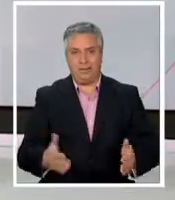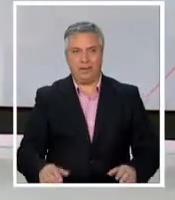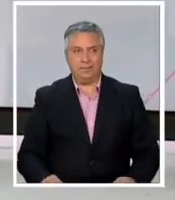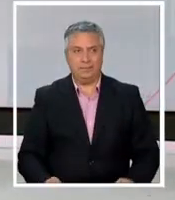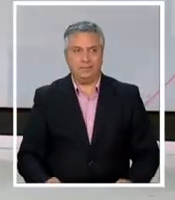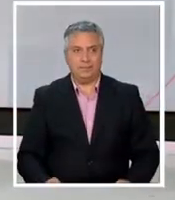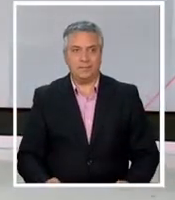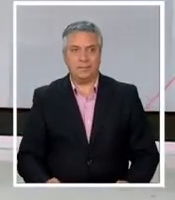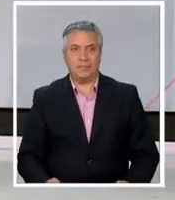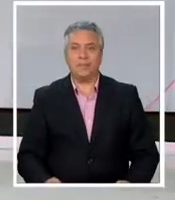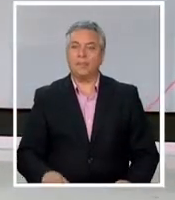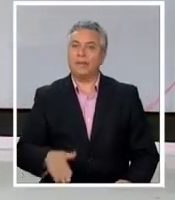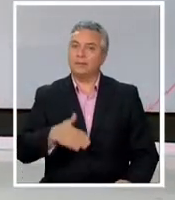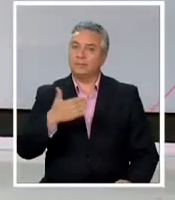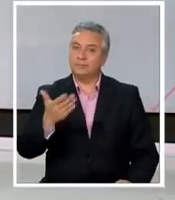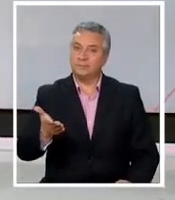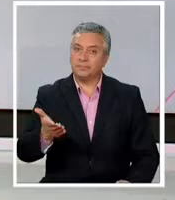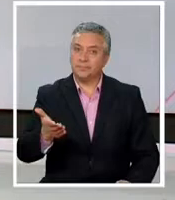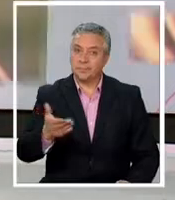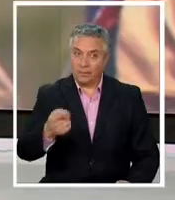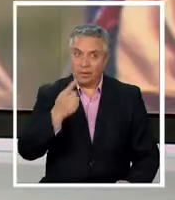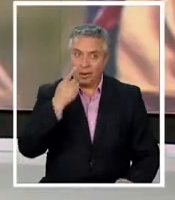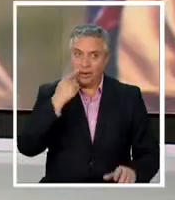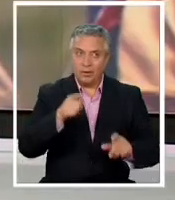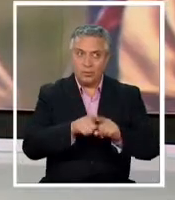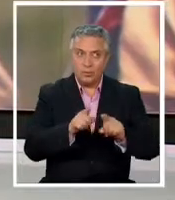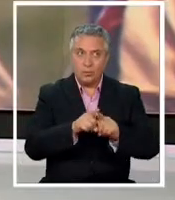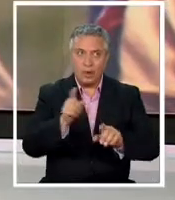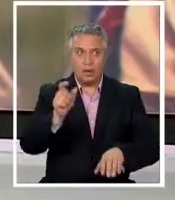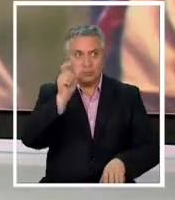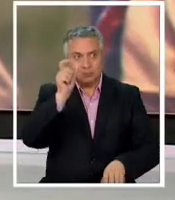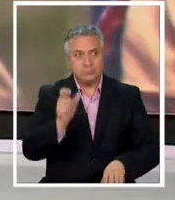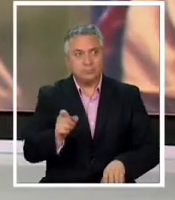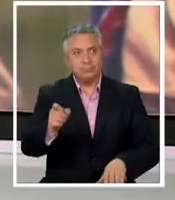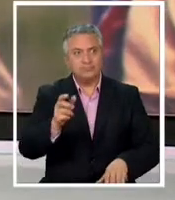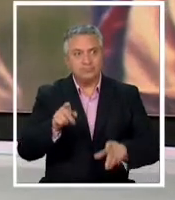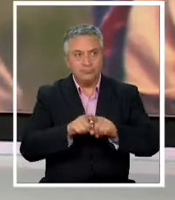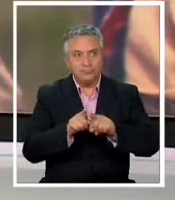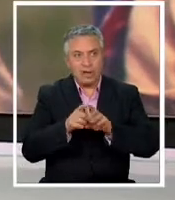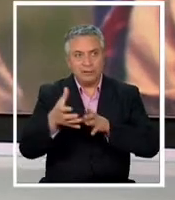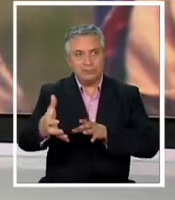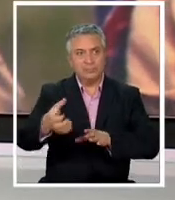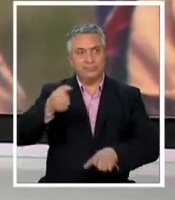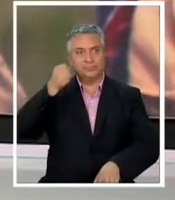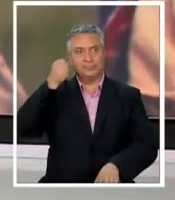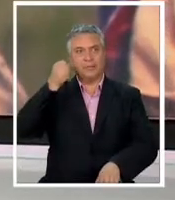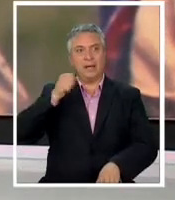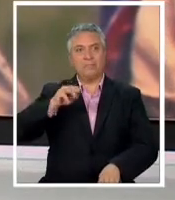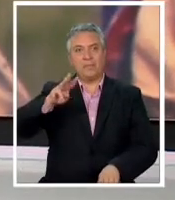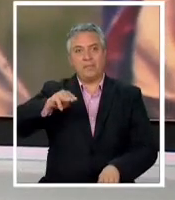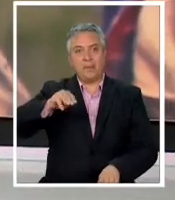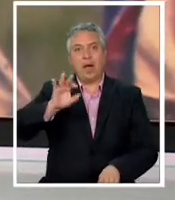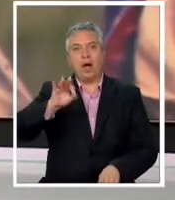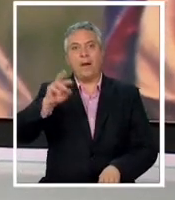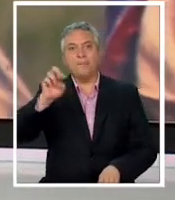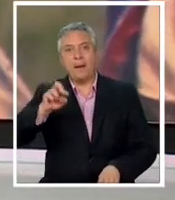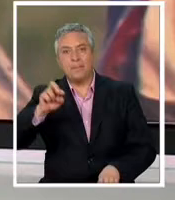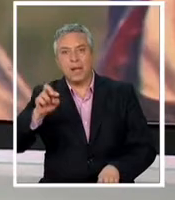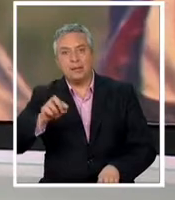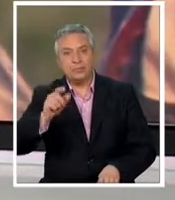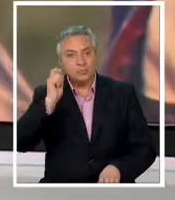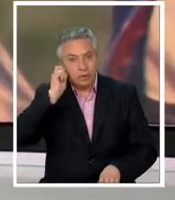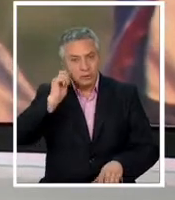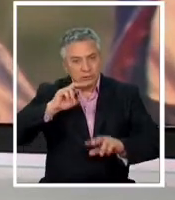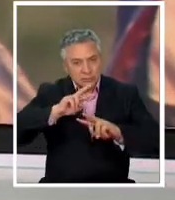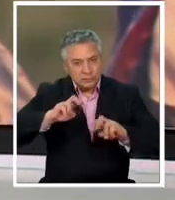una fue aparentemente secuestrada por su madre y otra por su padre la policía paraguaya busca intensamente